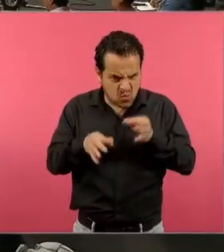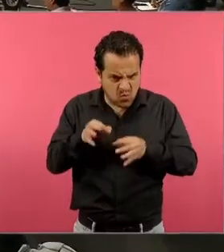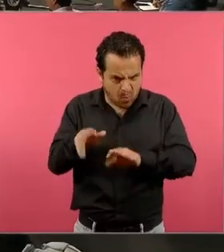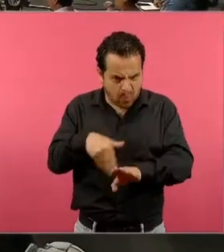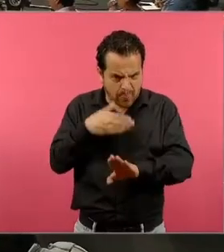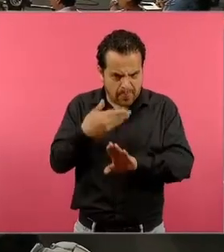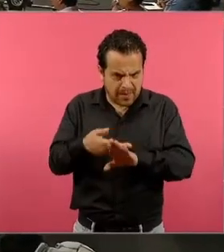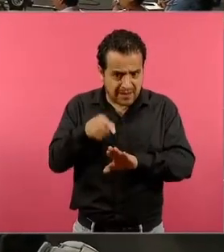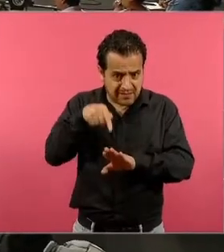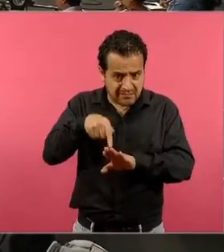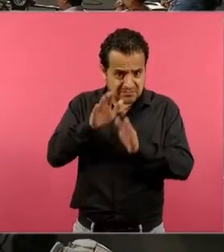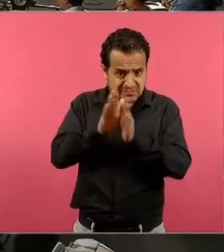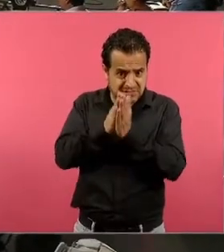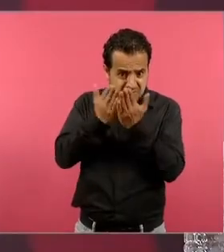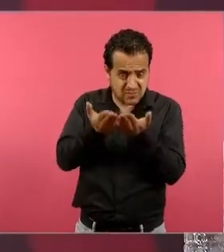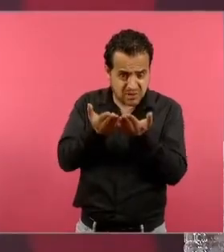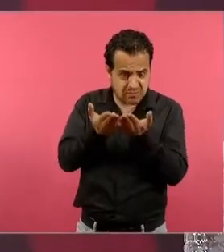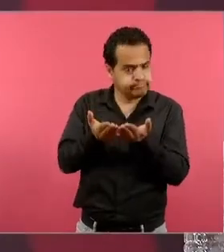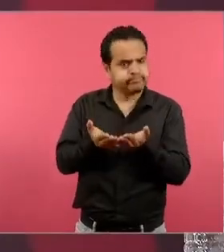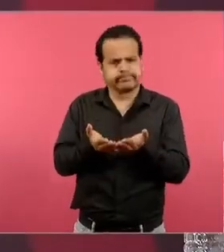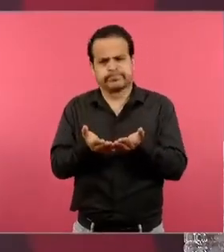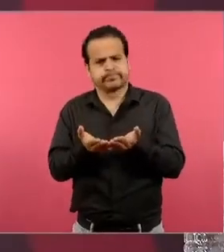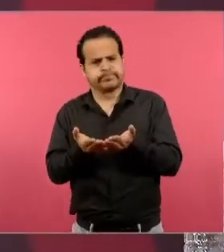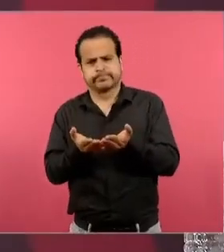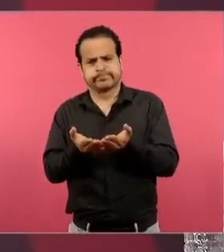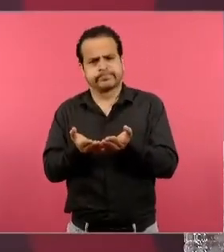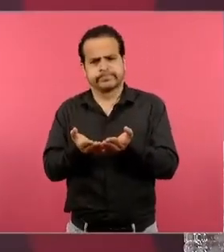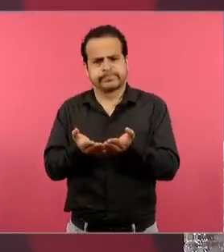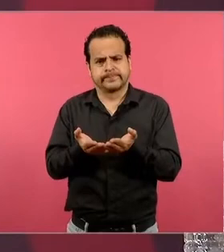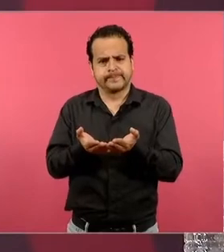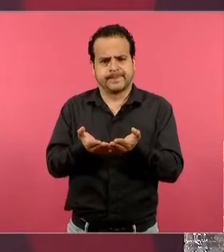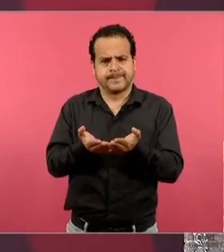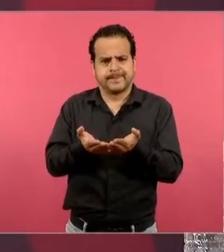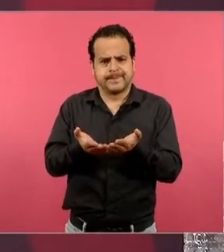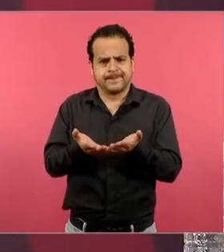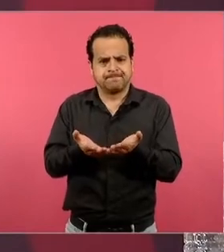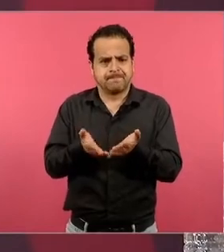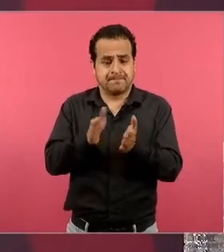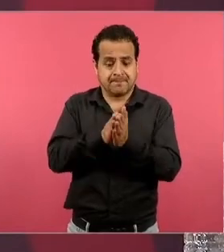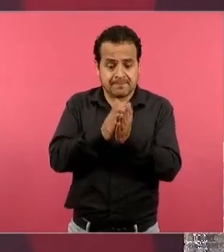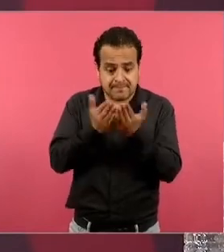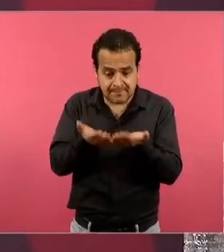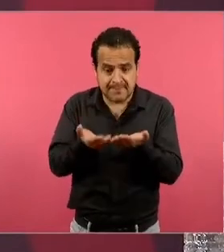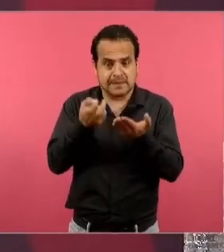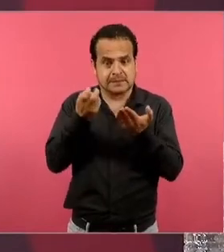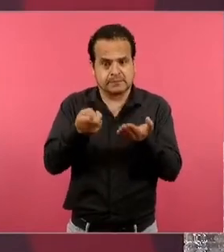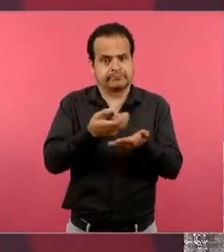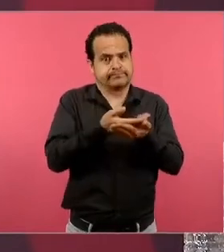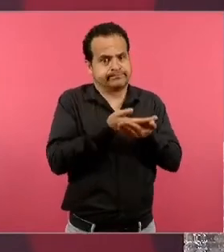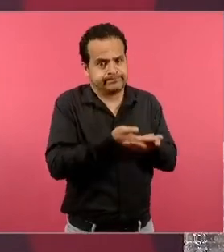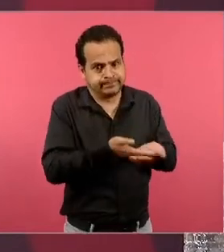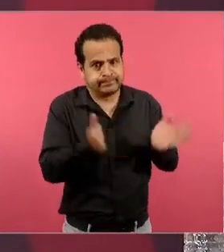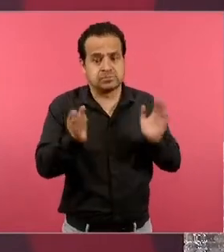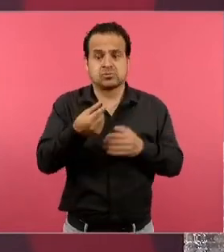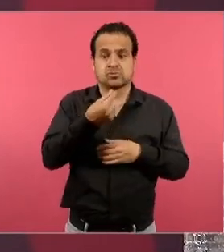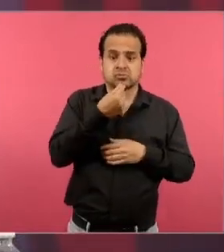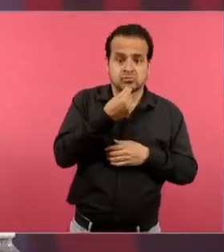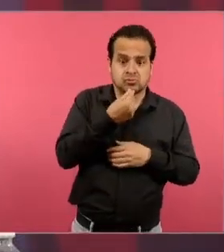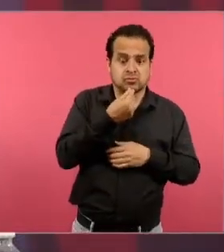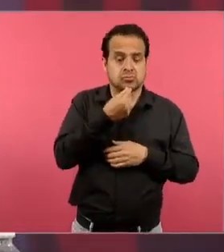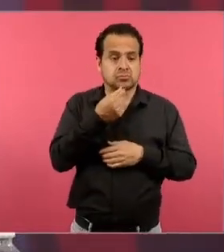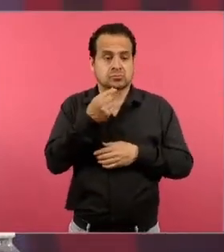Y sobre el reparto de los libros, lo único que podemos decir es es un derecho constitucional de niñas, niños y